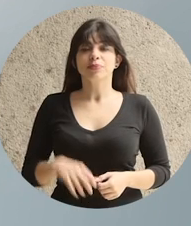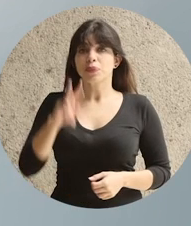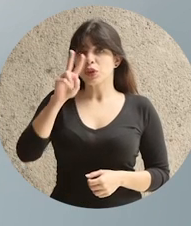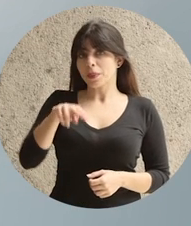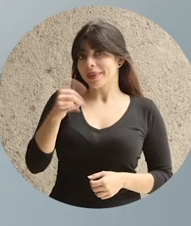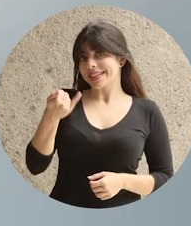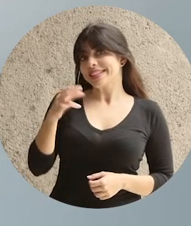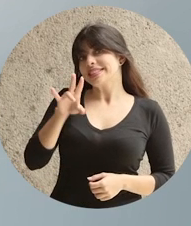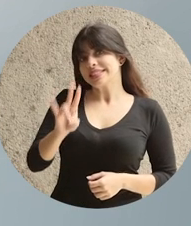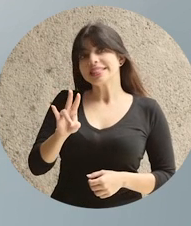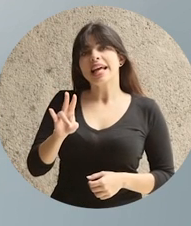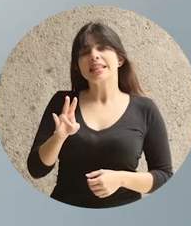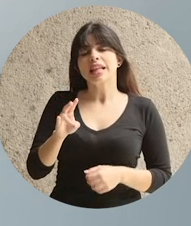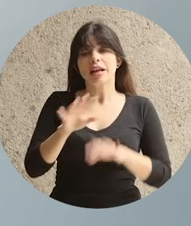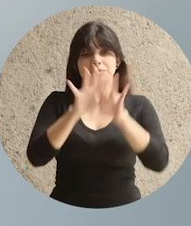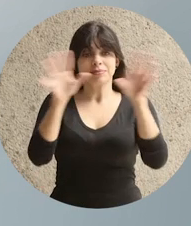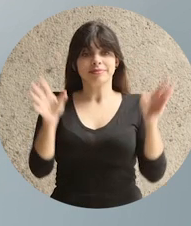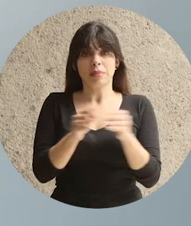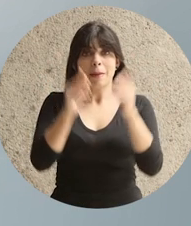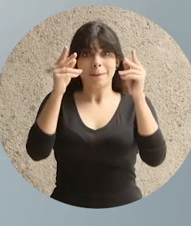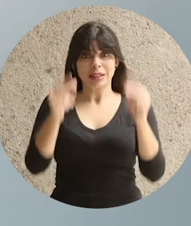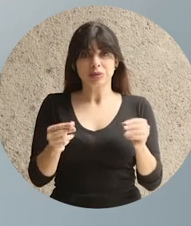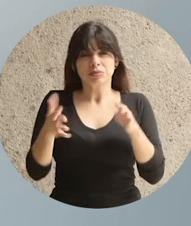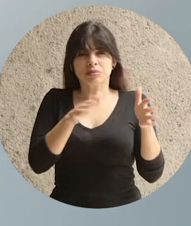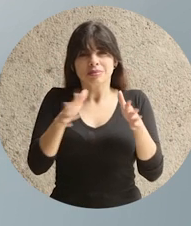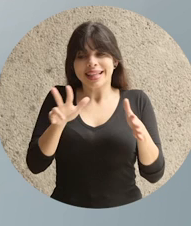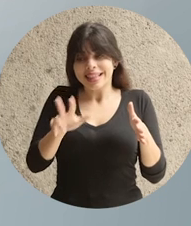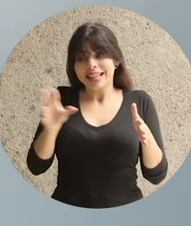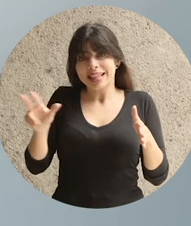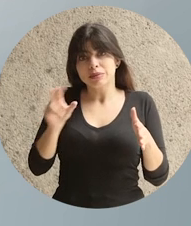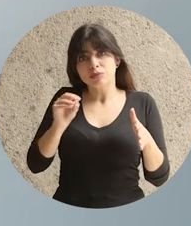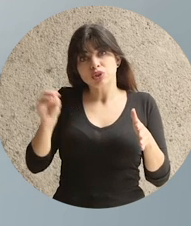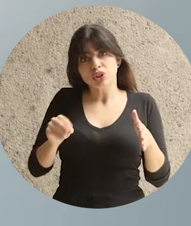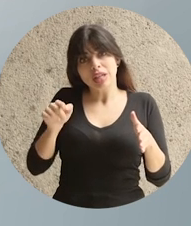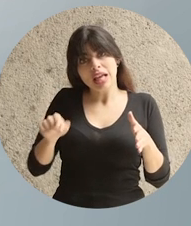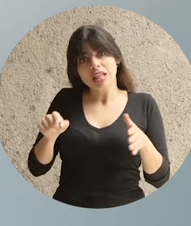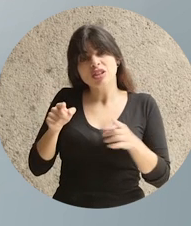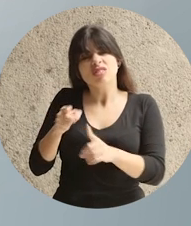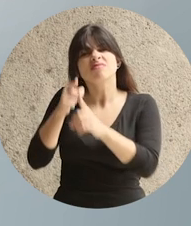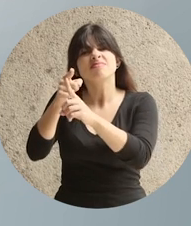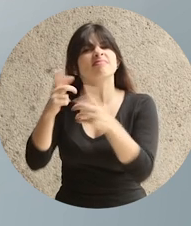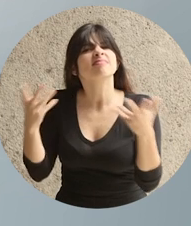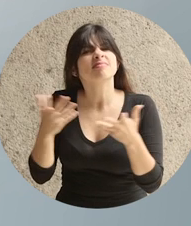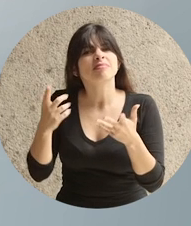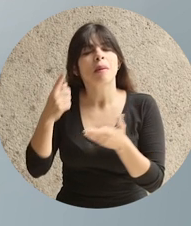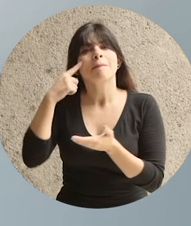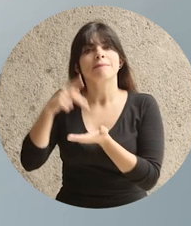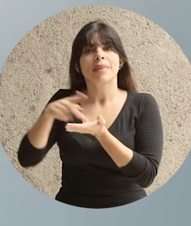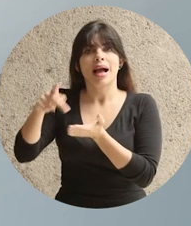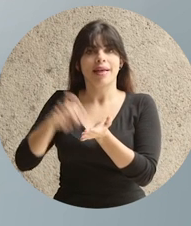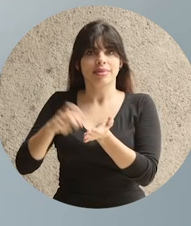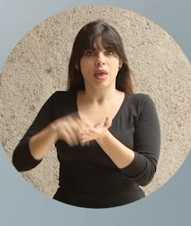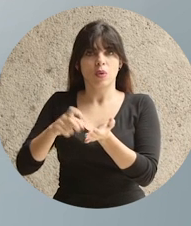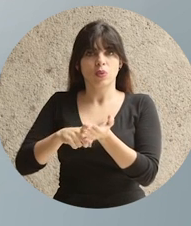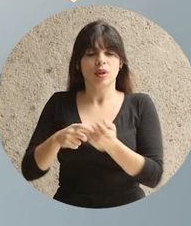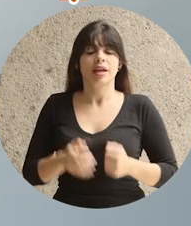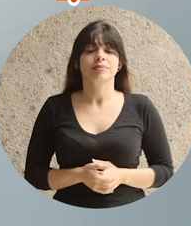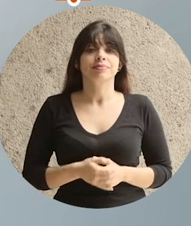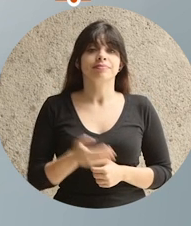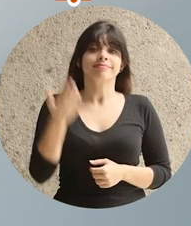En el 2017, alrededor del 33% del presupuesto del gobierno se destinará a pagar deudas.